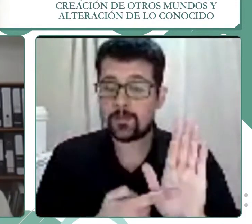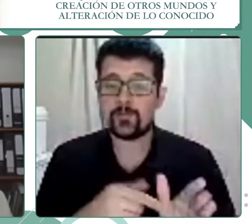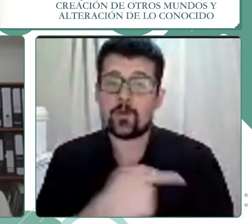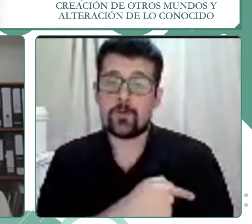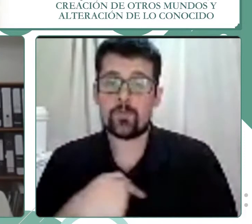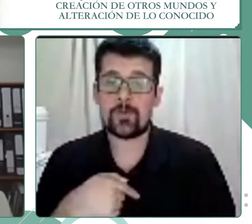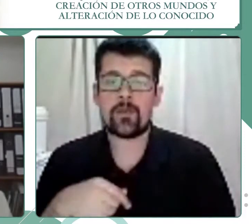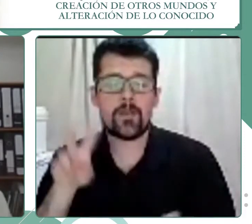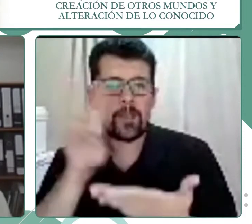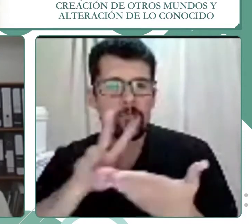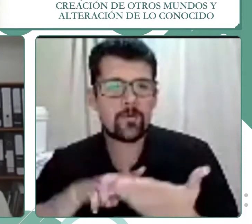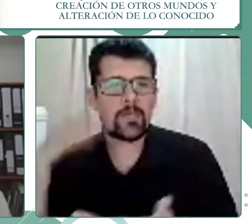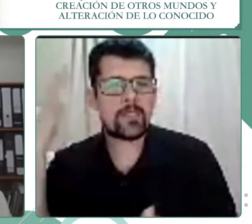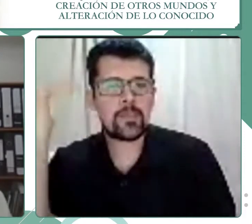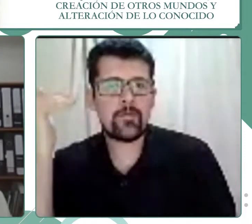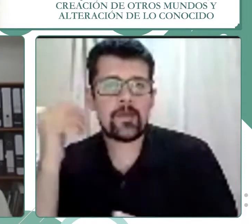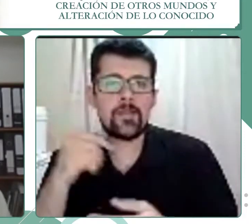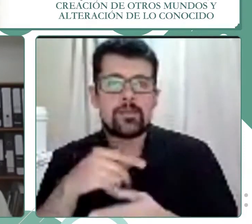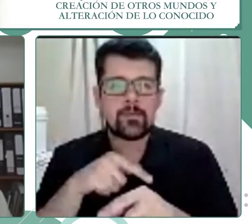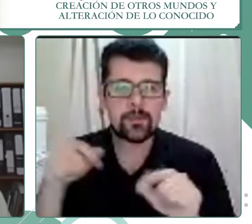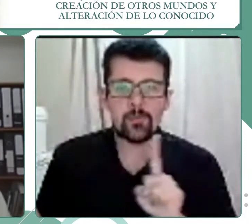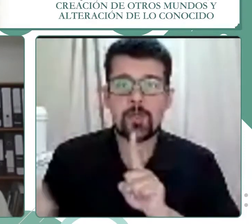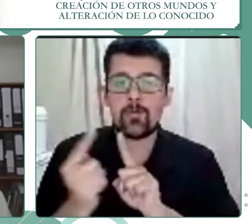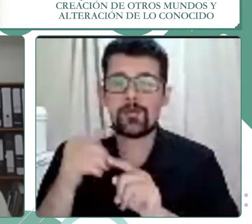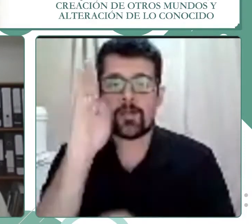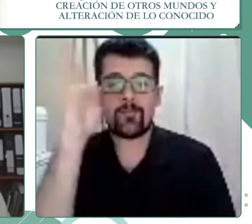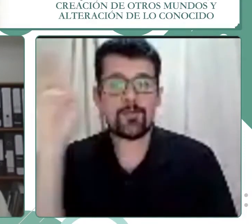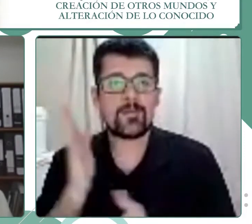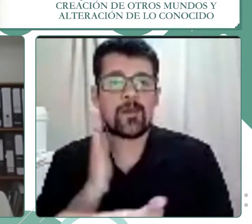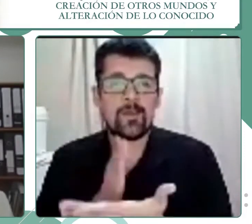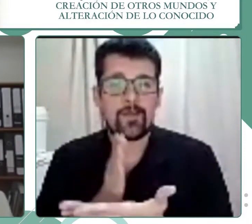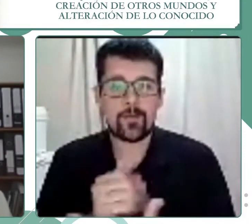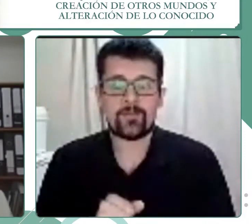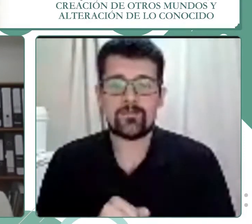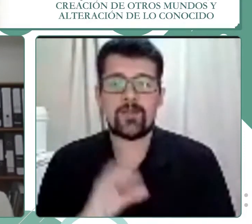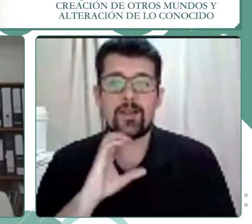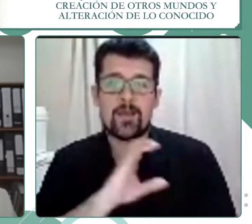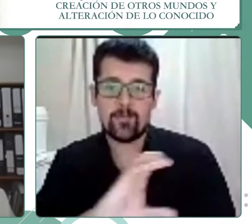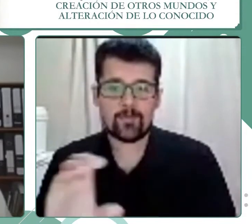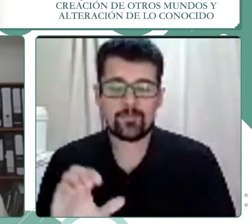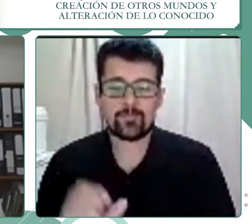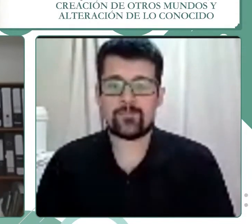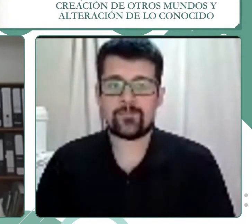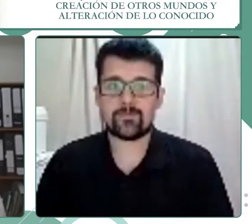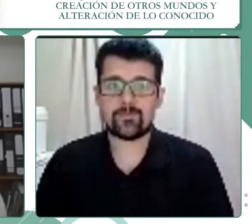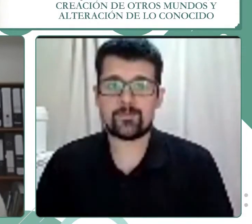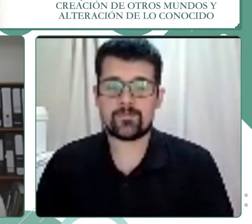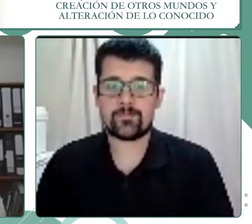lectura, saberes, comunidades y encuentros en la biblioteca escolar de las escuelas rurales.